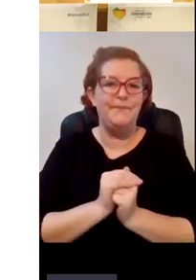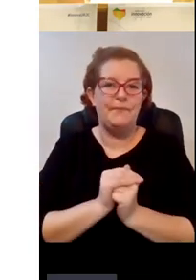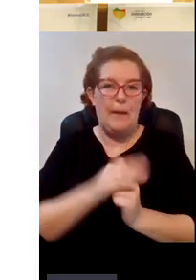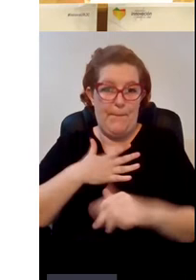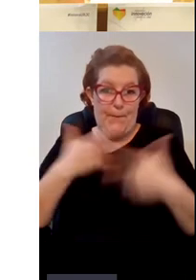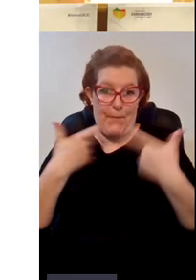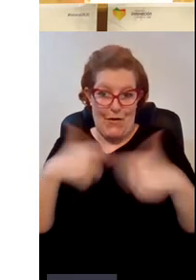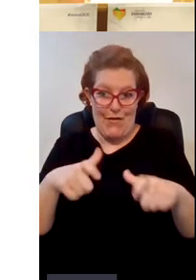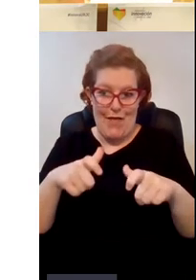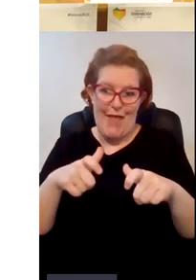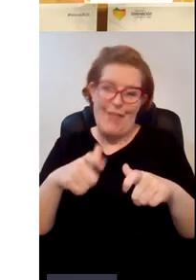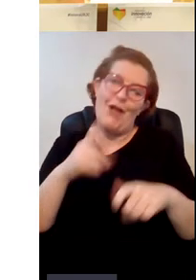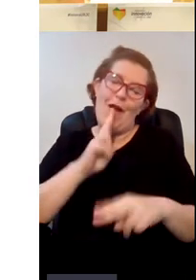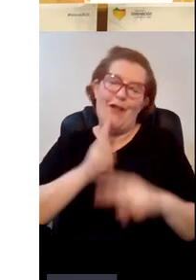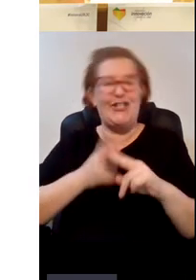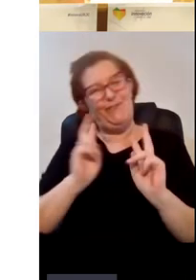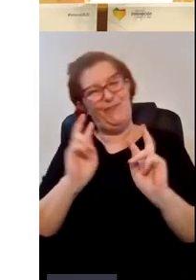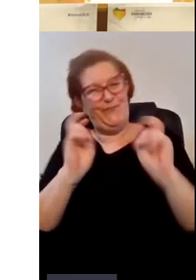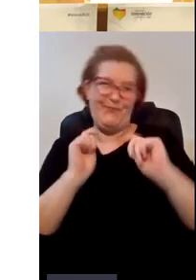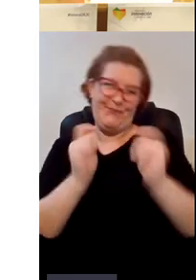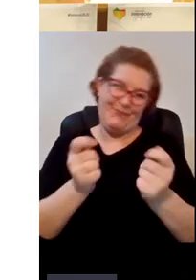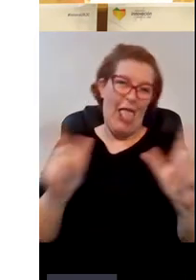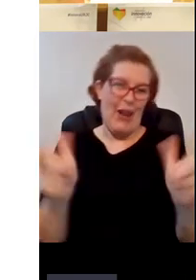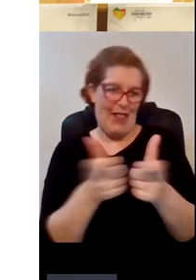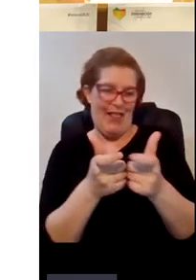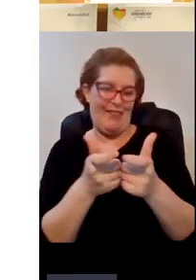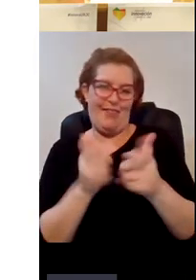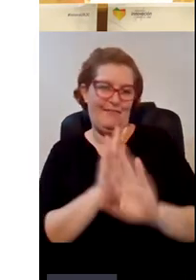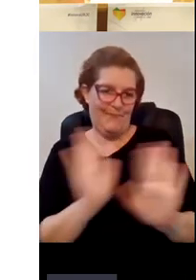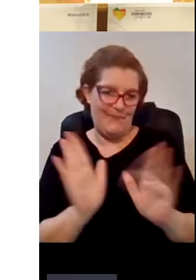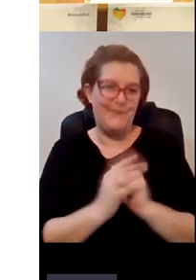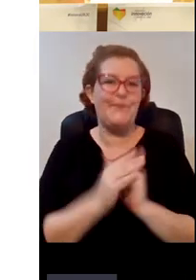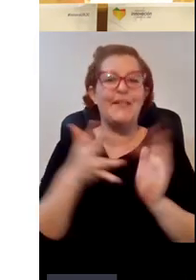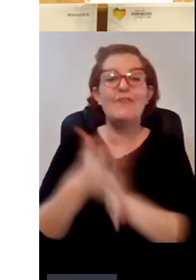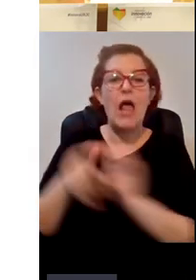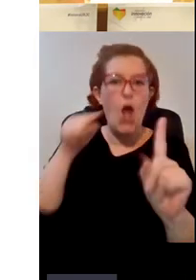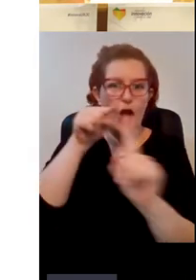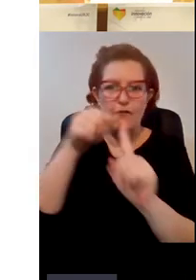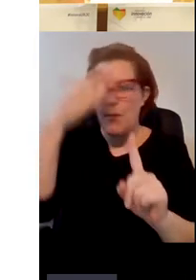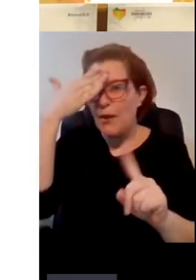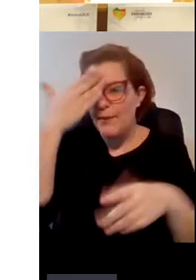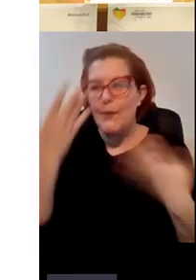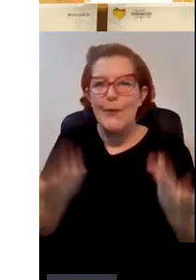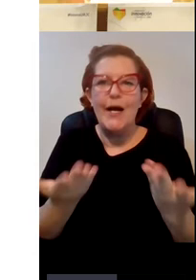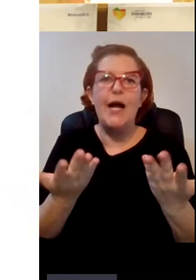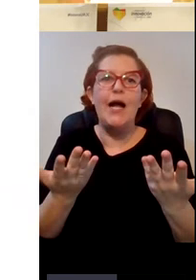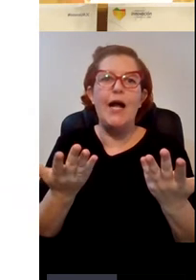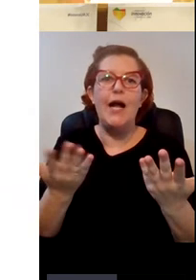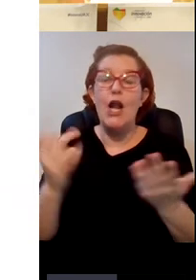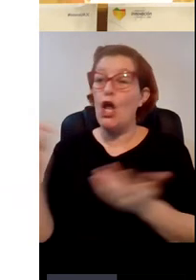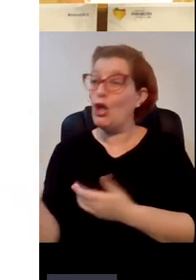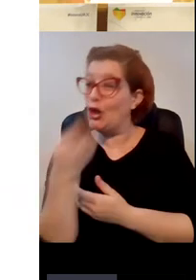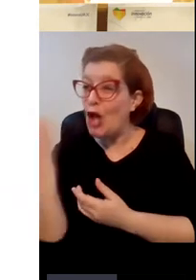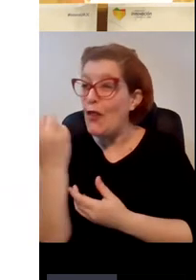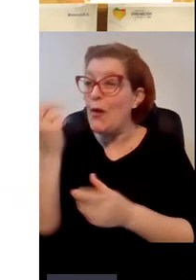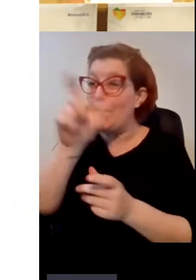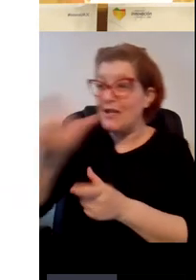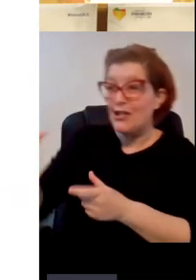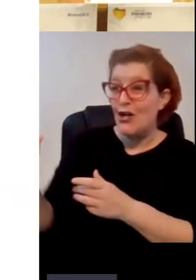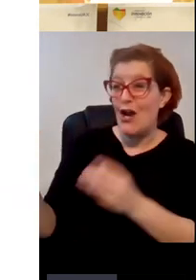como lo solemos llamar para abreviar el nombre, el objetivo principal es que todos los miembros de la comunidad